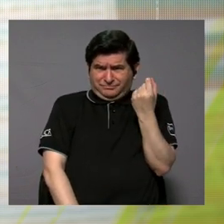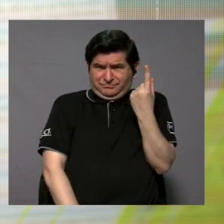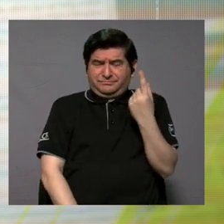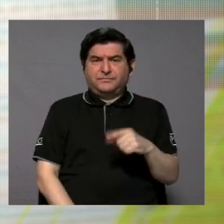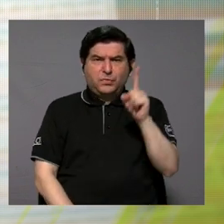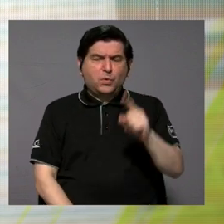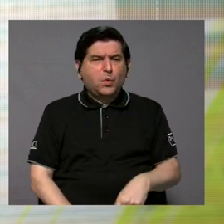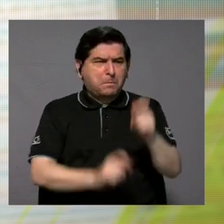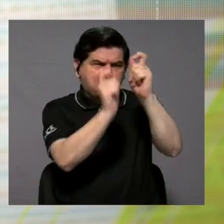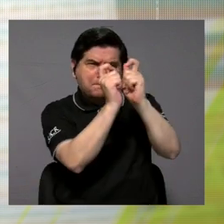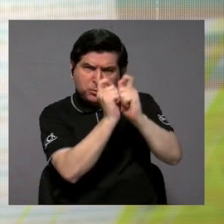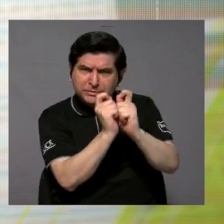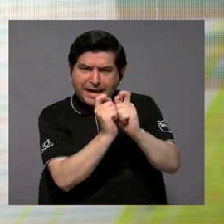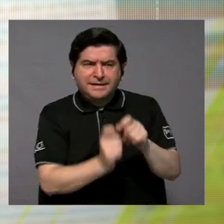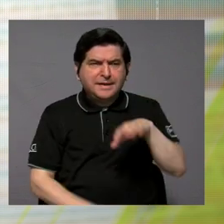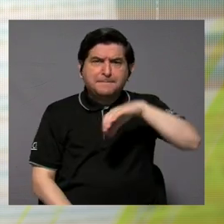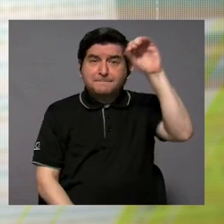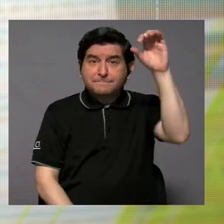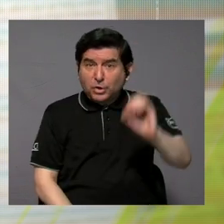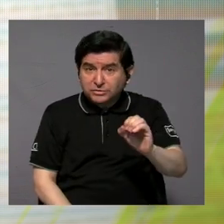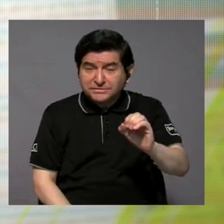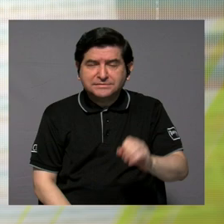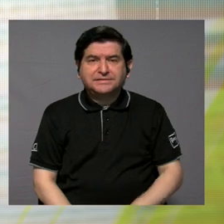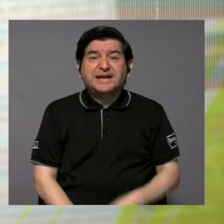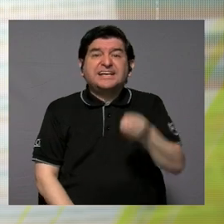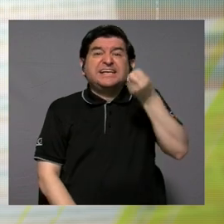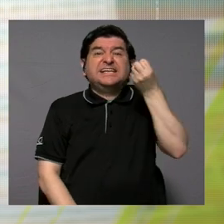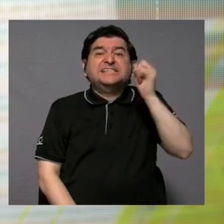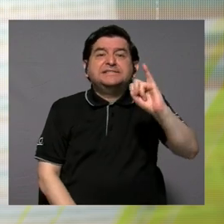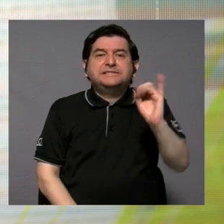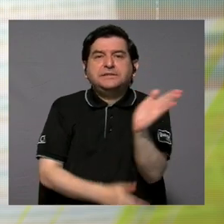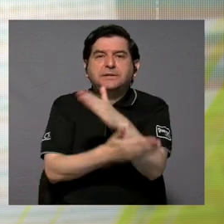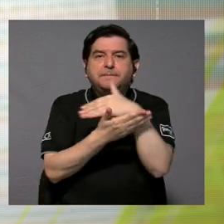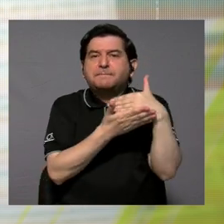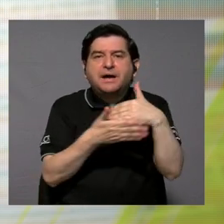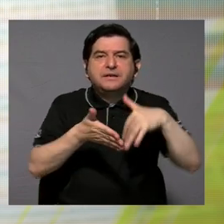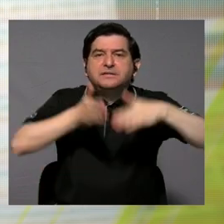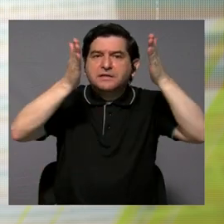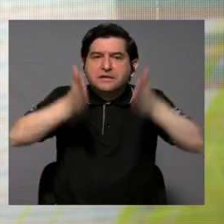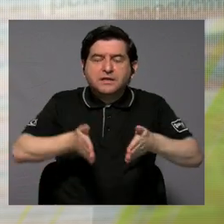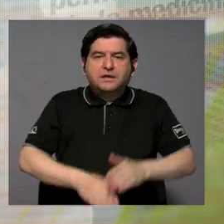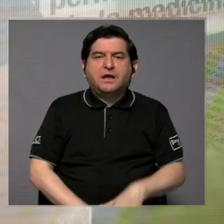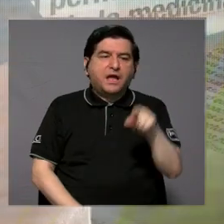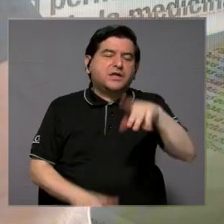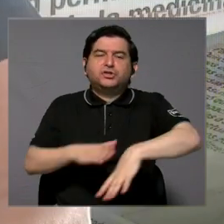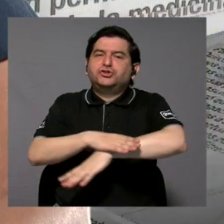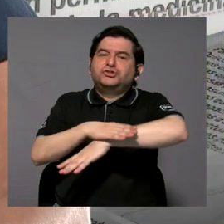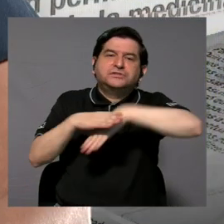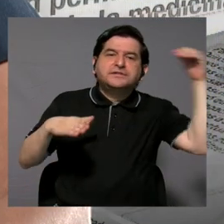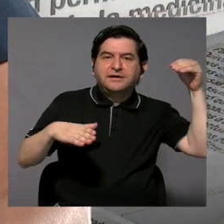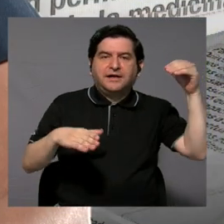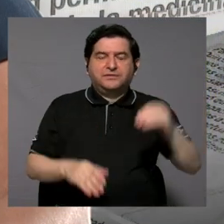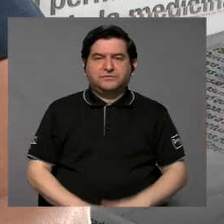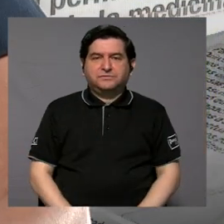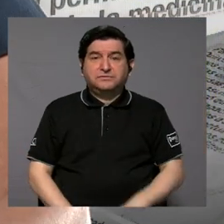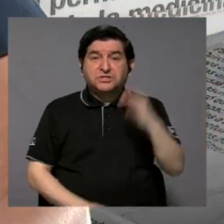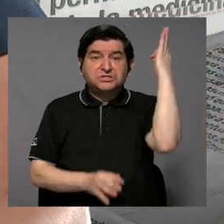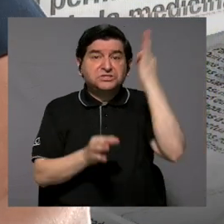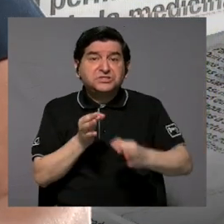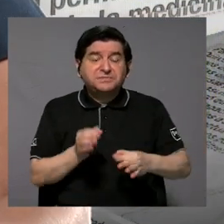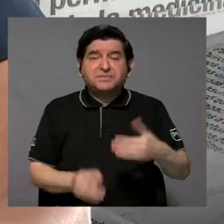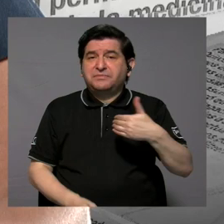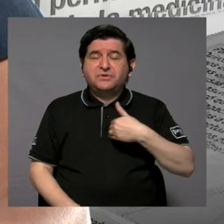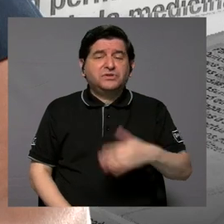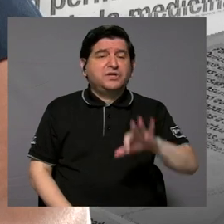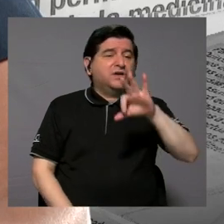una puntuación, esos porcentajes, si hubo cierta cantidad de estudiantes que fueron excluidos, ¿verdad?, simplemente